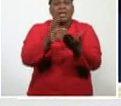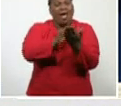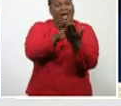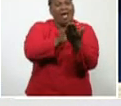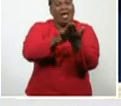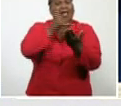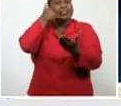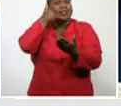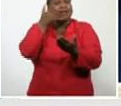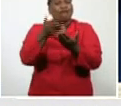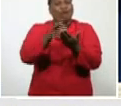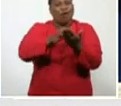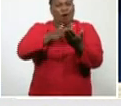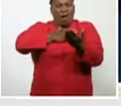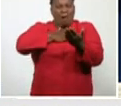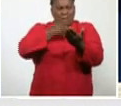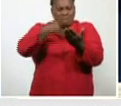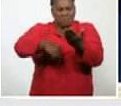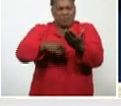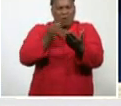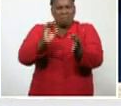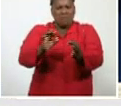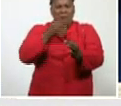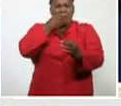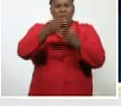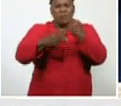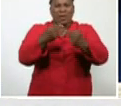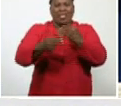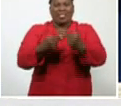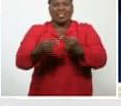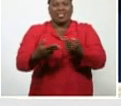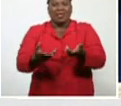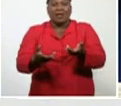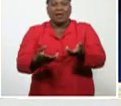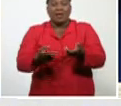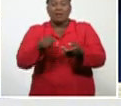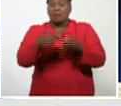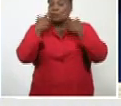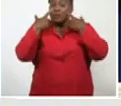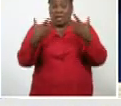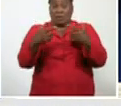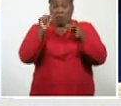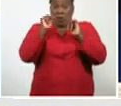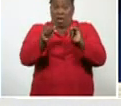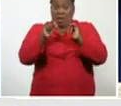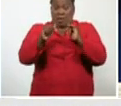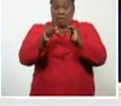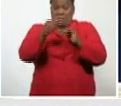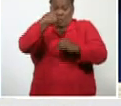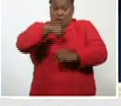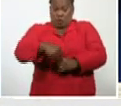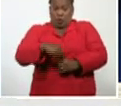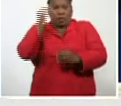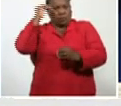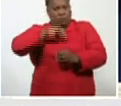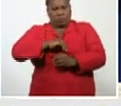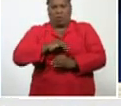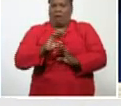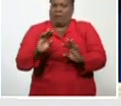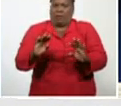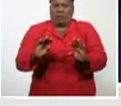de la autopesquisa, que es sumamente importante, porque, y ahí viene, una participación activa, de la población,